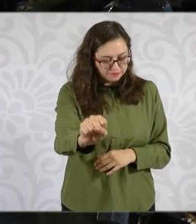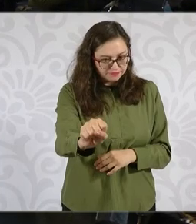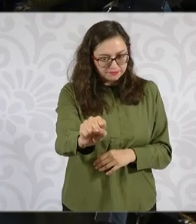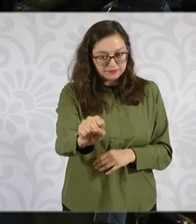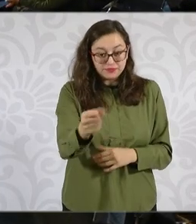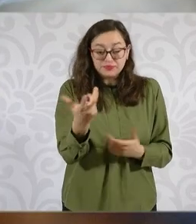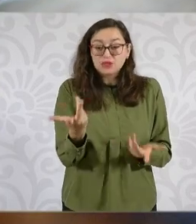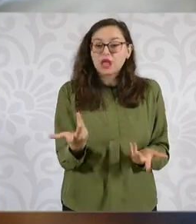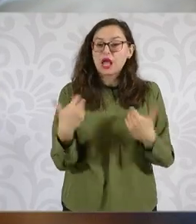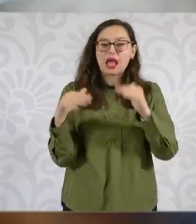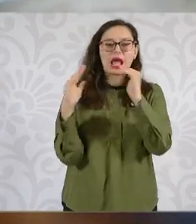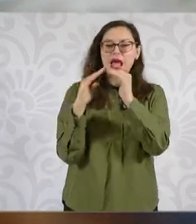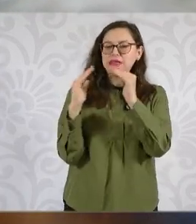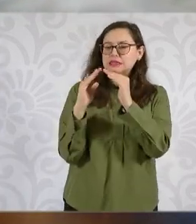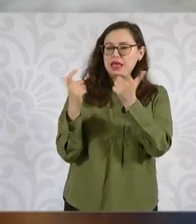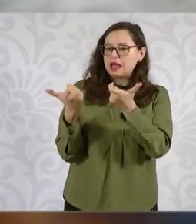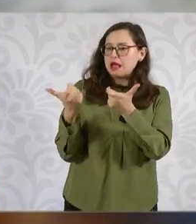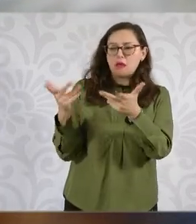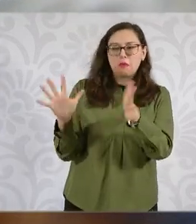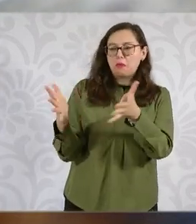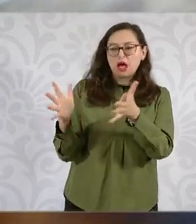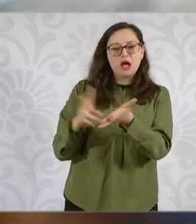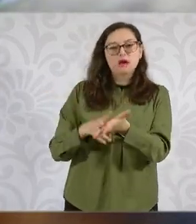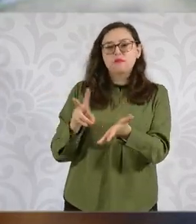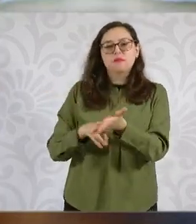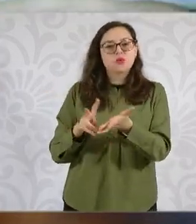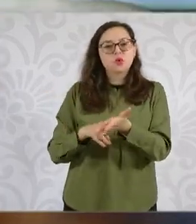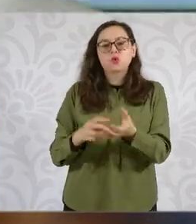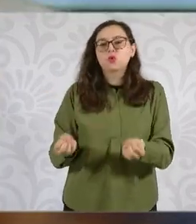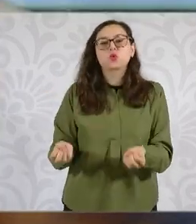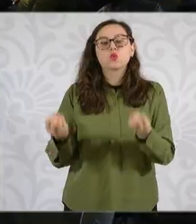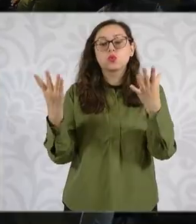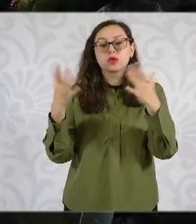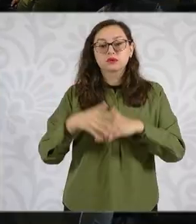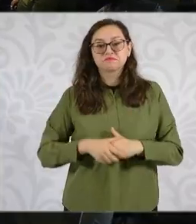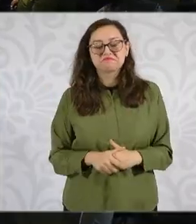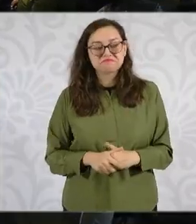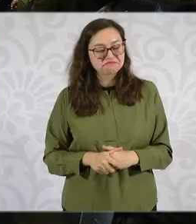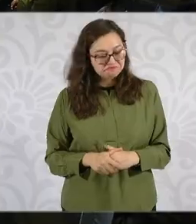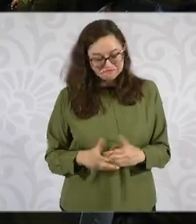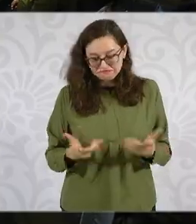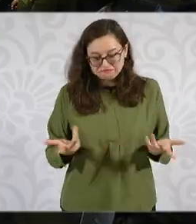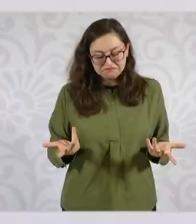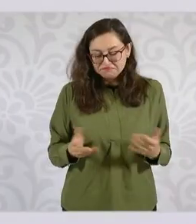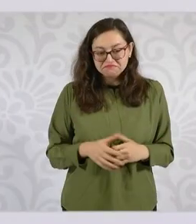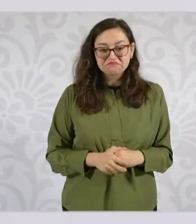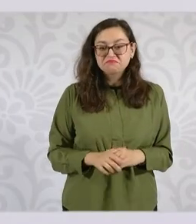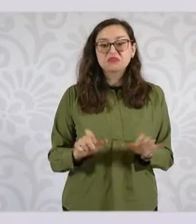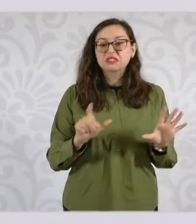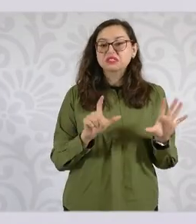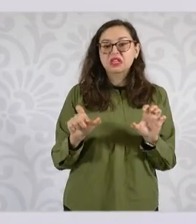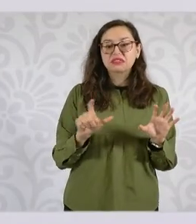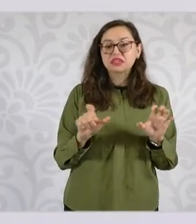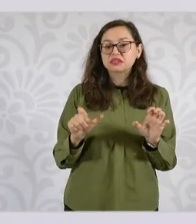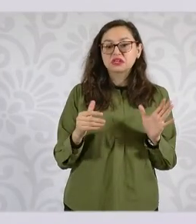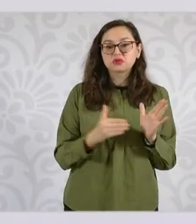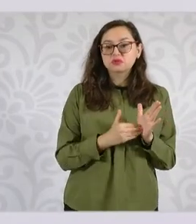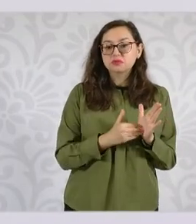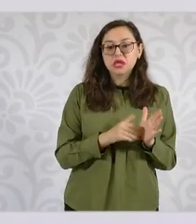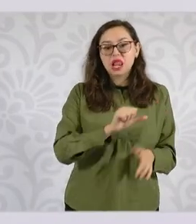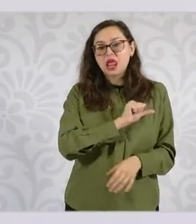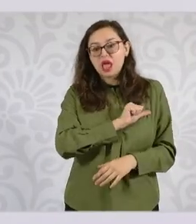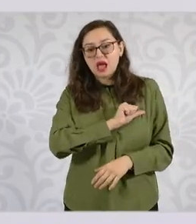idea de cuánto costaría una vivienda con este esquema que se está planteando. Estamos hablando desde 700 mil pesos hasta